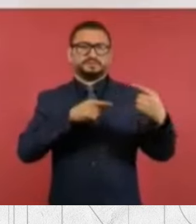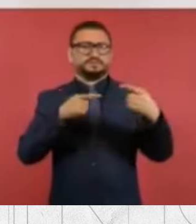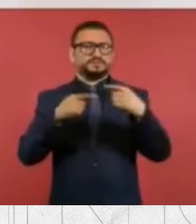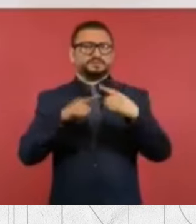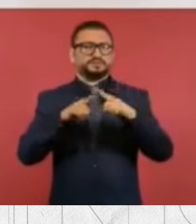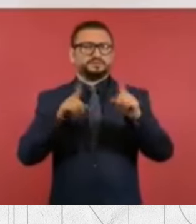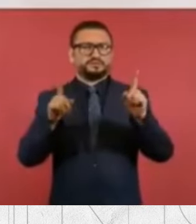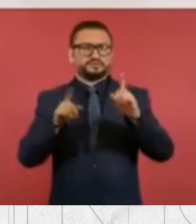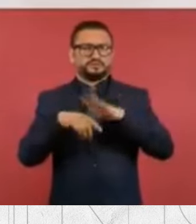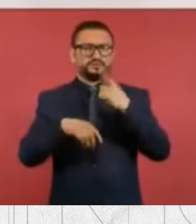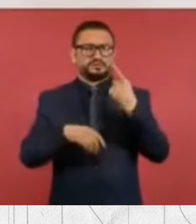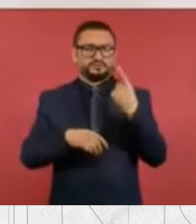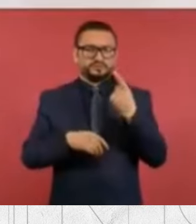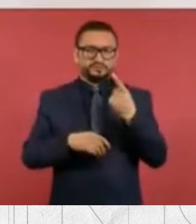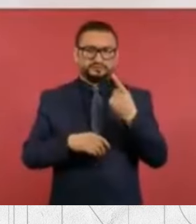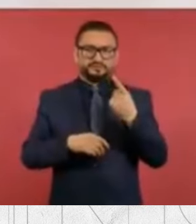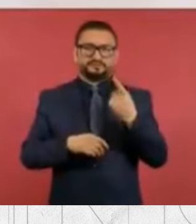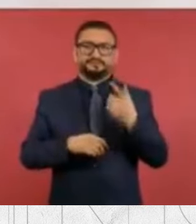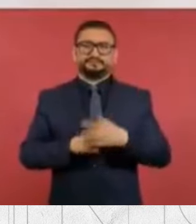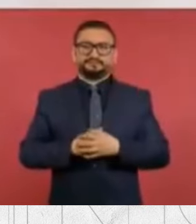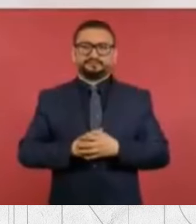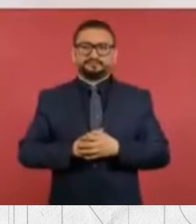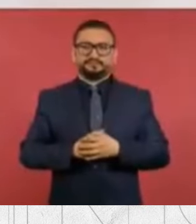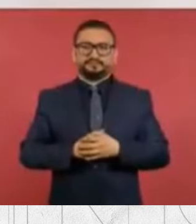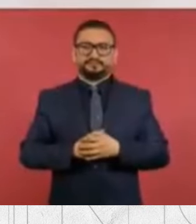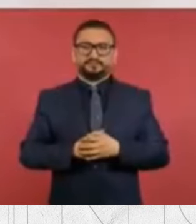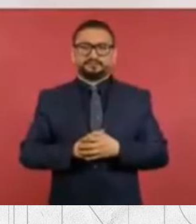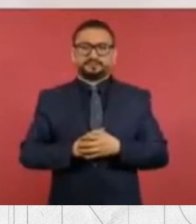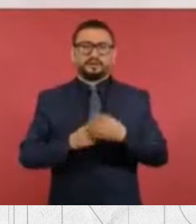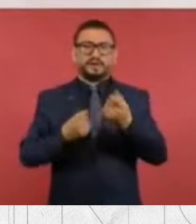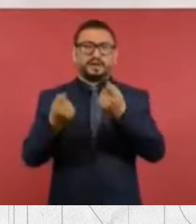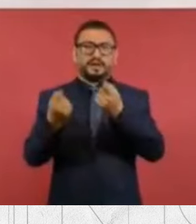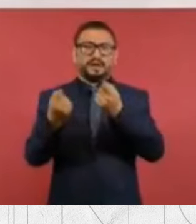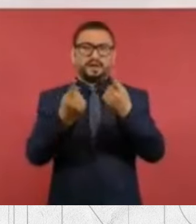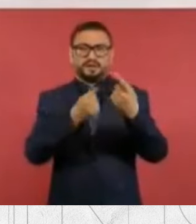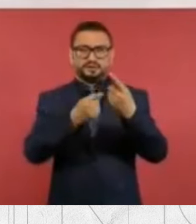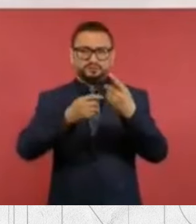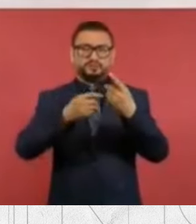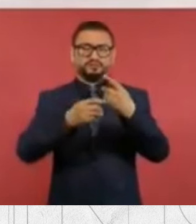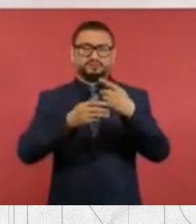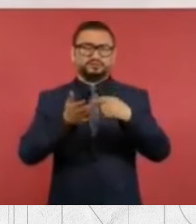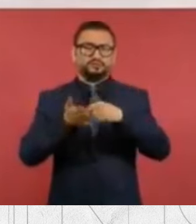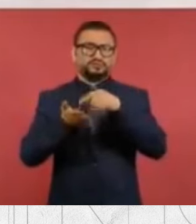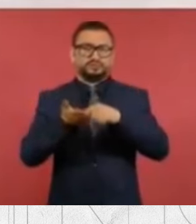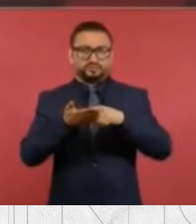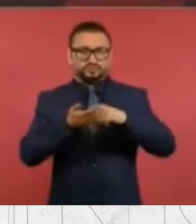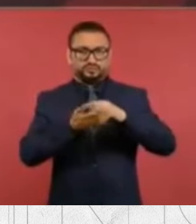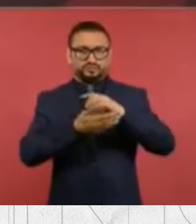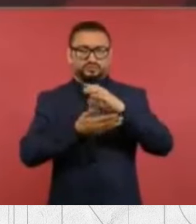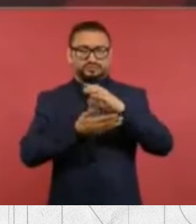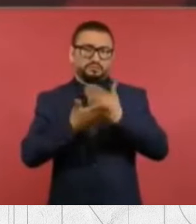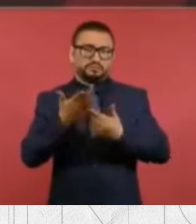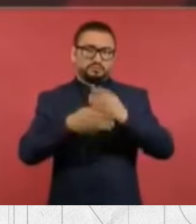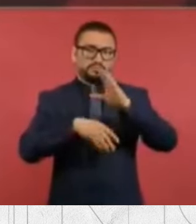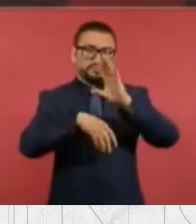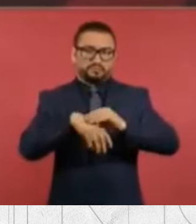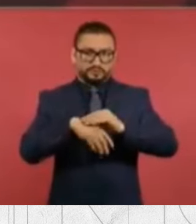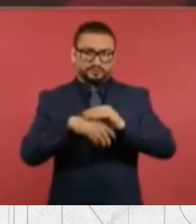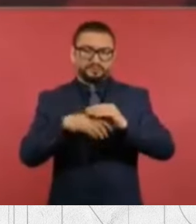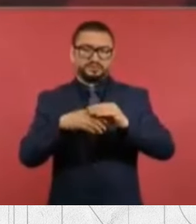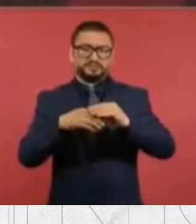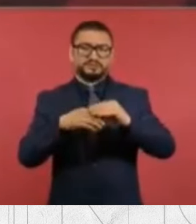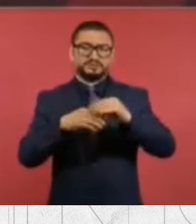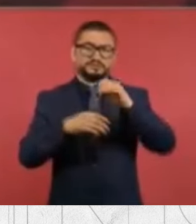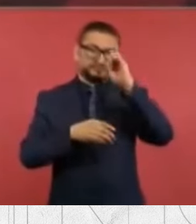cuanto a unas concesiones de minas de litio